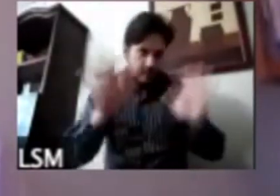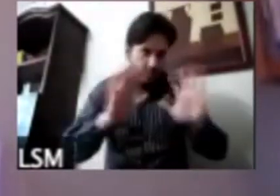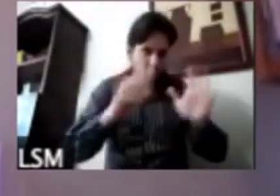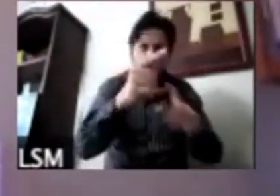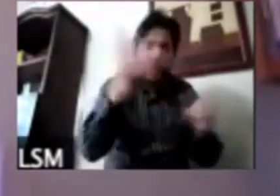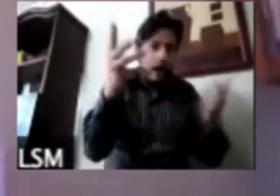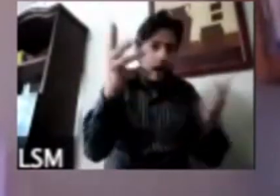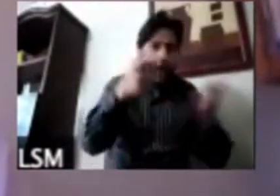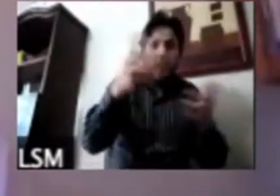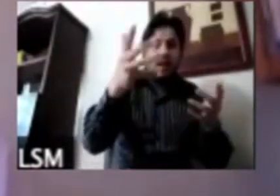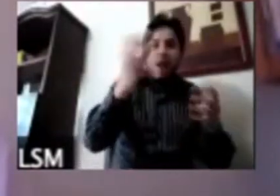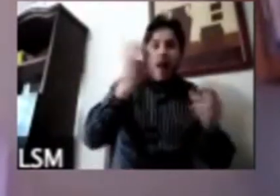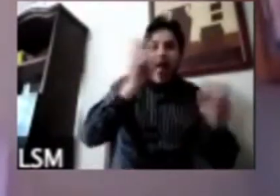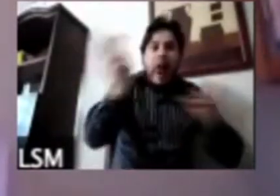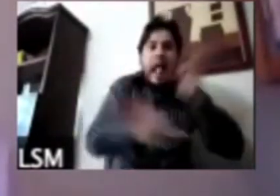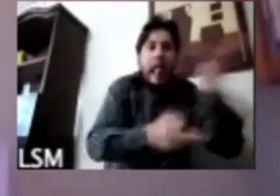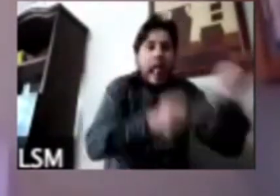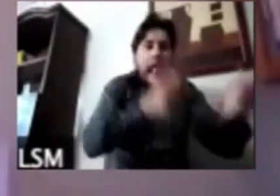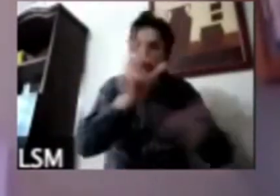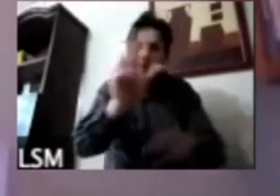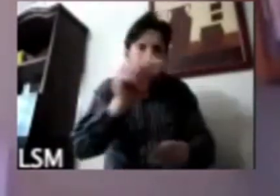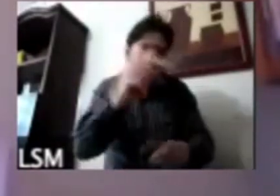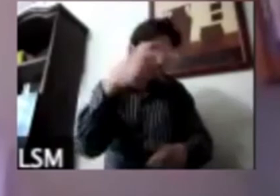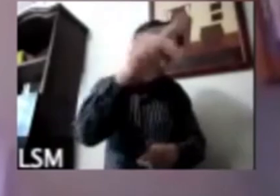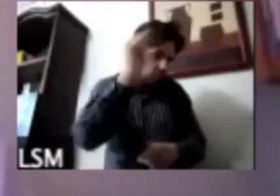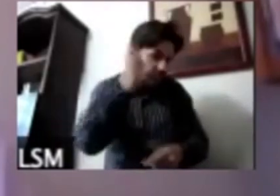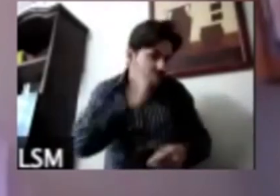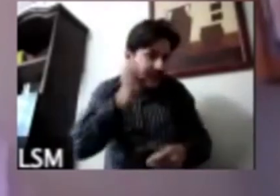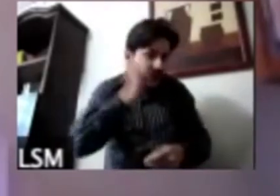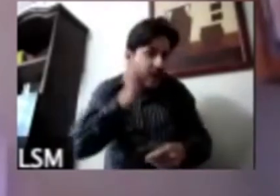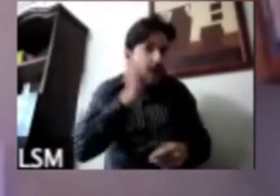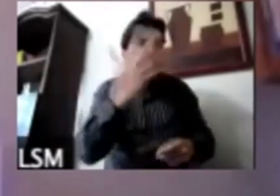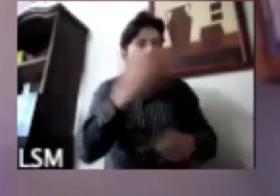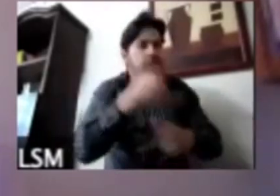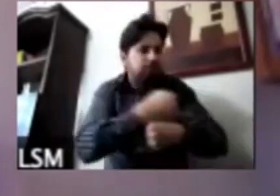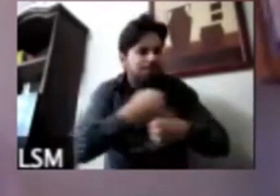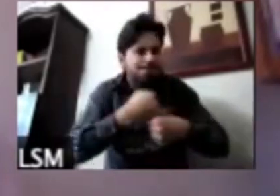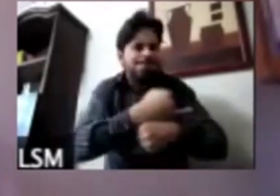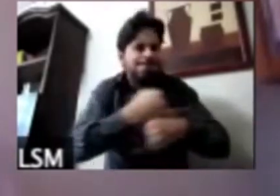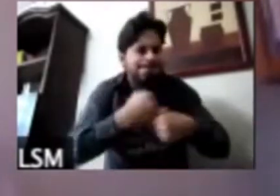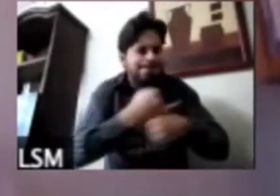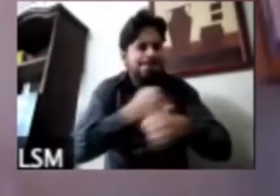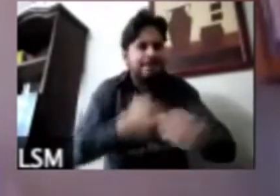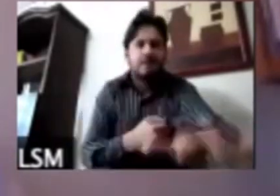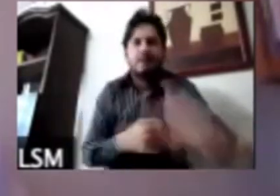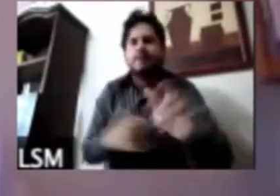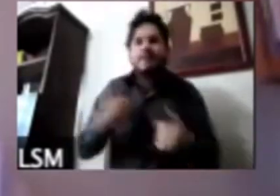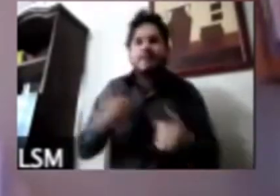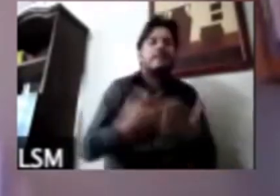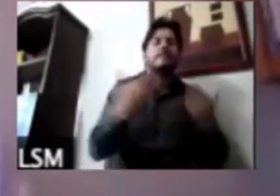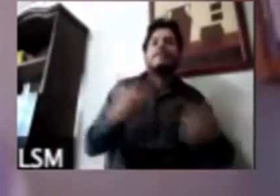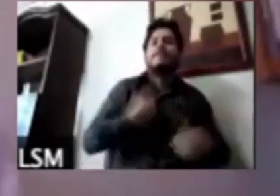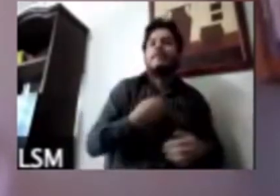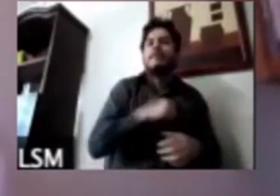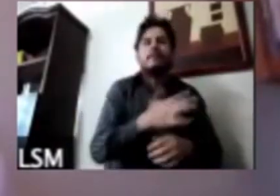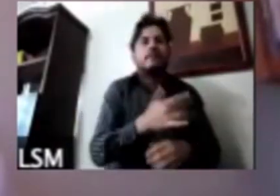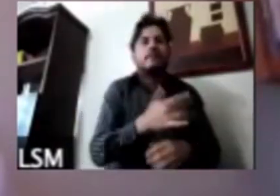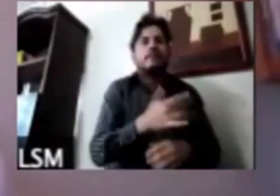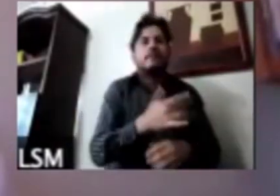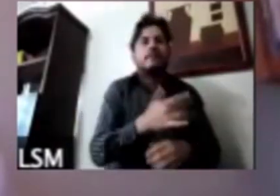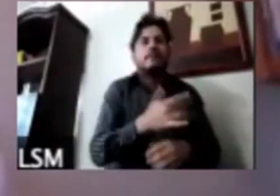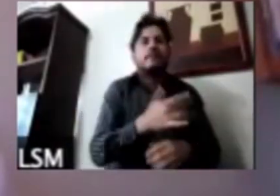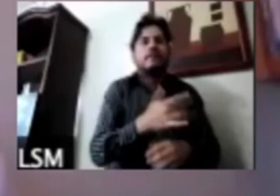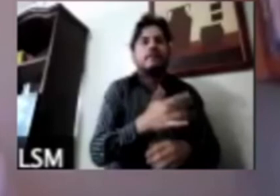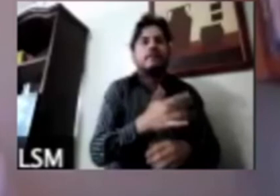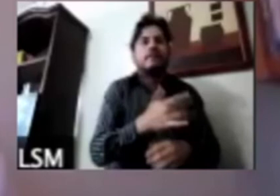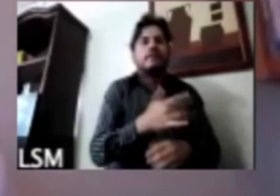a hacer análisis de desigualdad y desarrollo social la información que tú tienes en conjunto con la que nos acaba